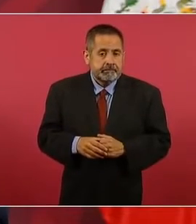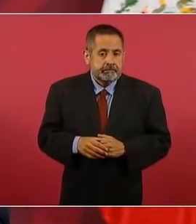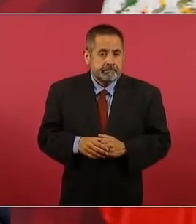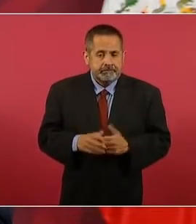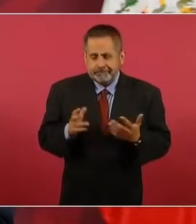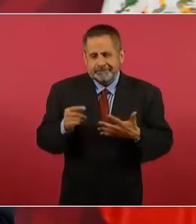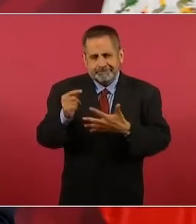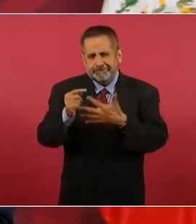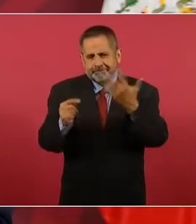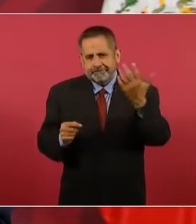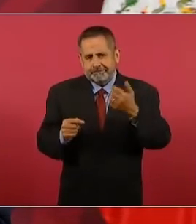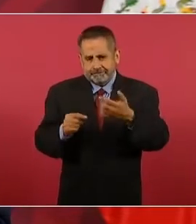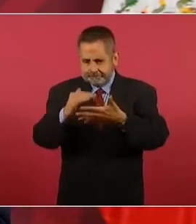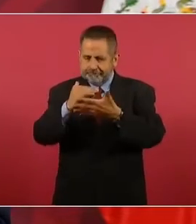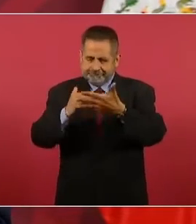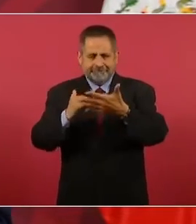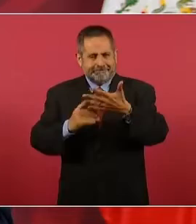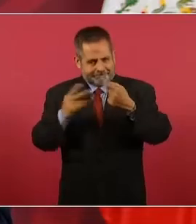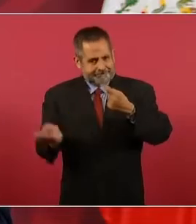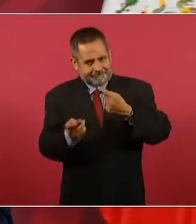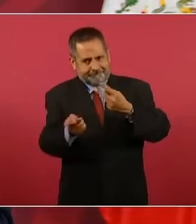Bueno, ya está el cuestionario, ¿no?